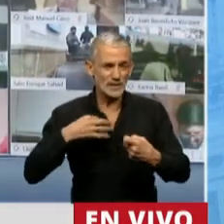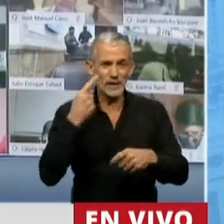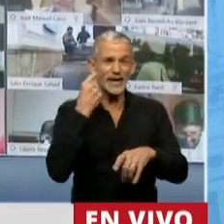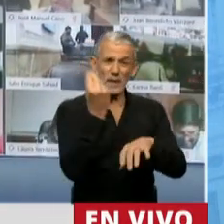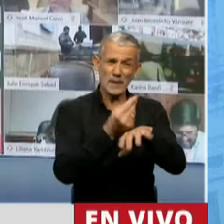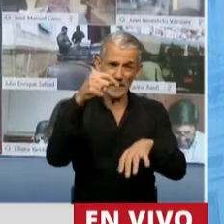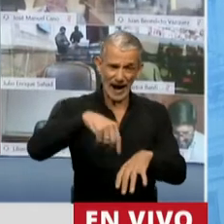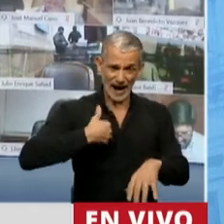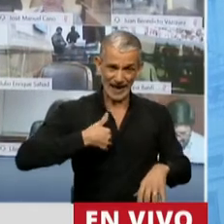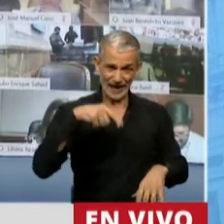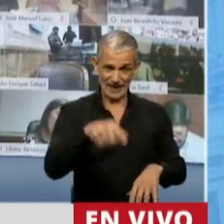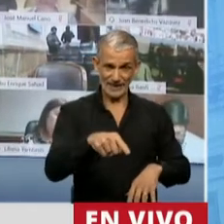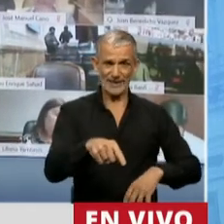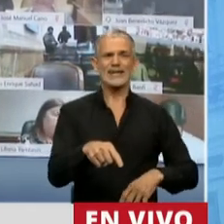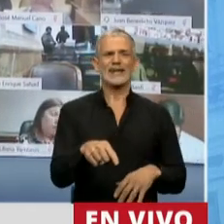país